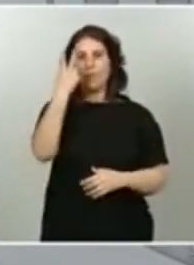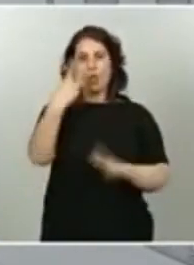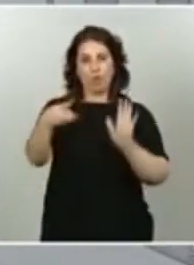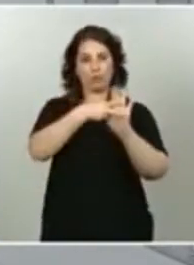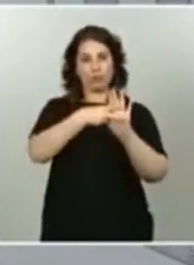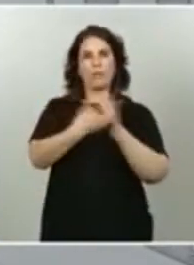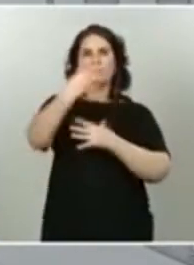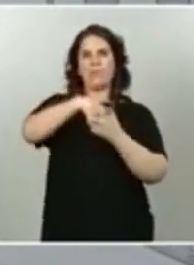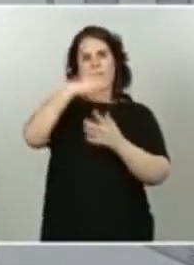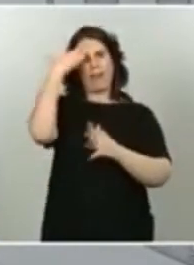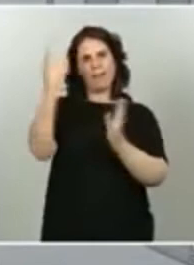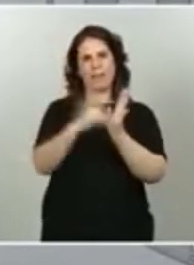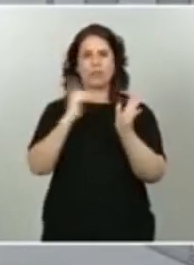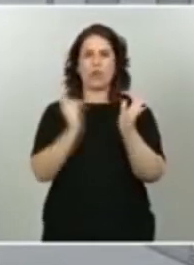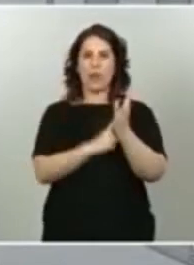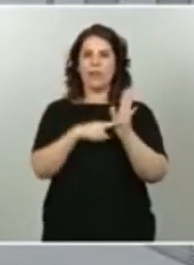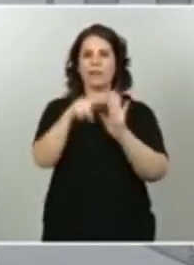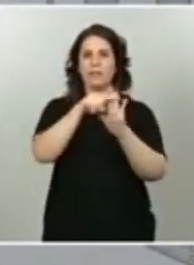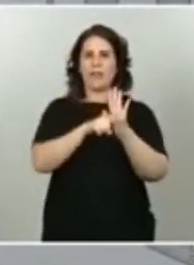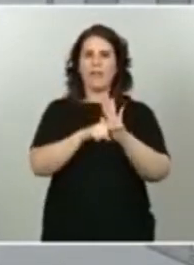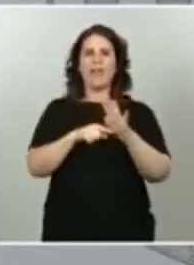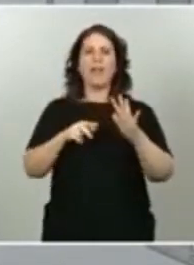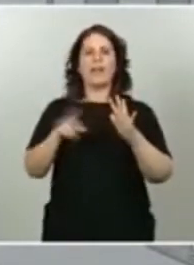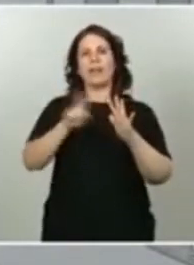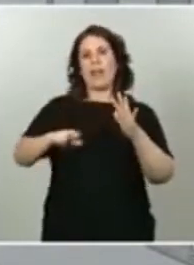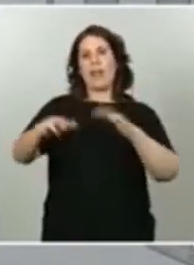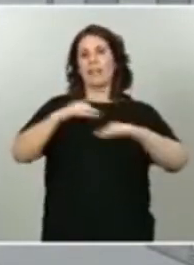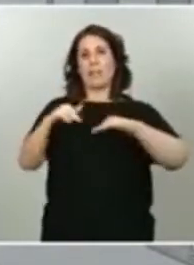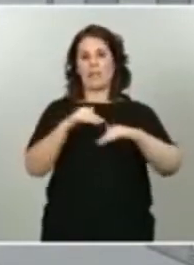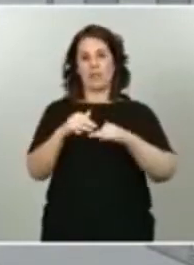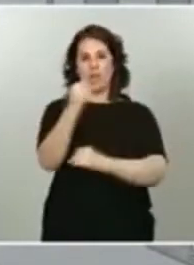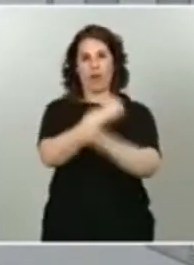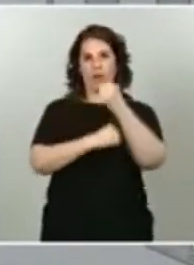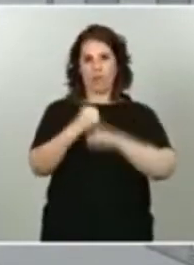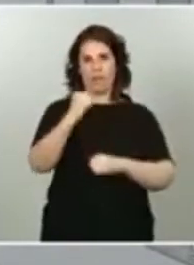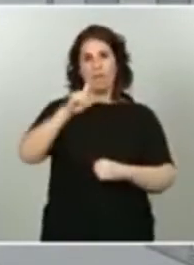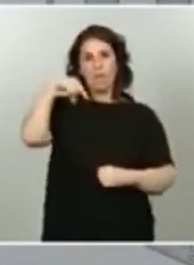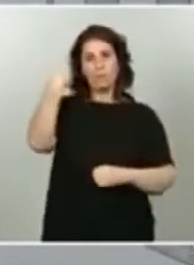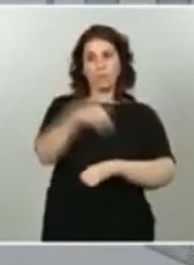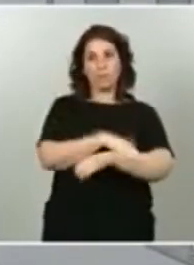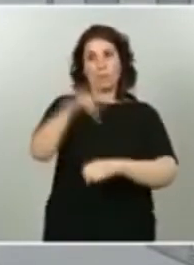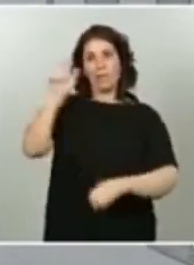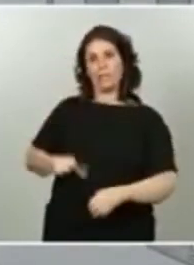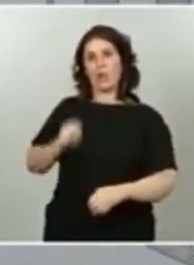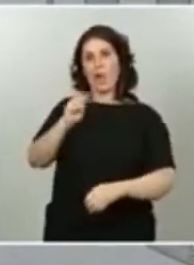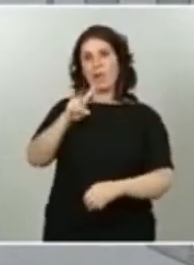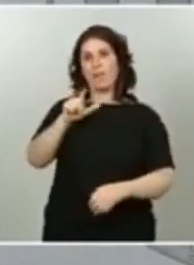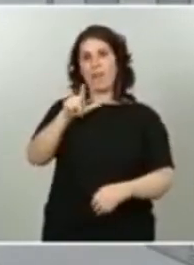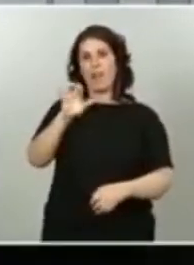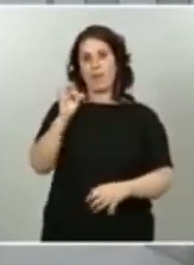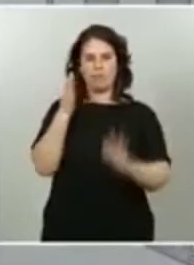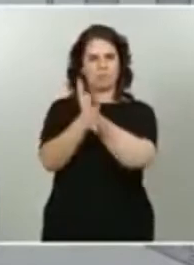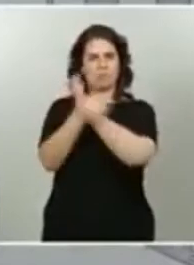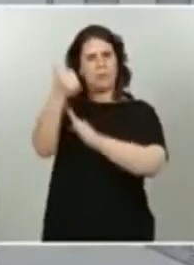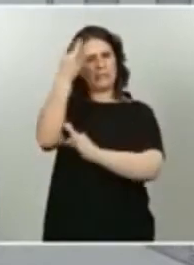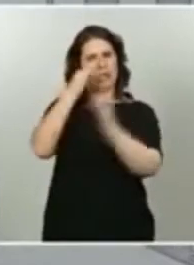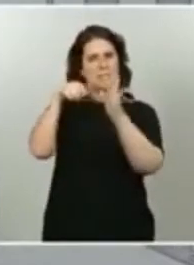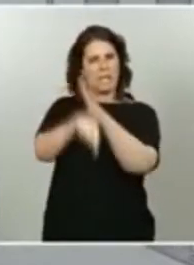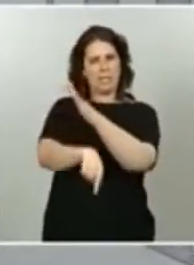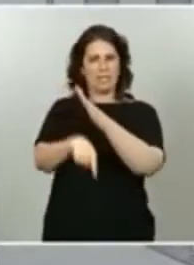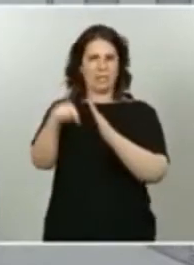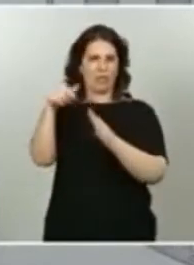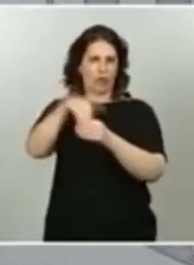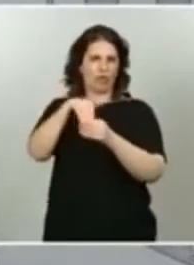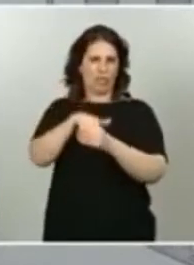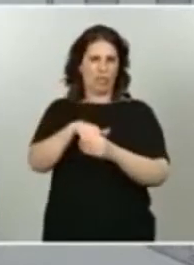de Medidas de Reactivación Económica que el ministro Ávalo podrá dar más detalles sobre el contenido principal luego en